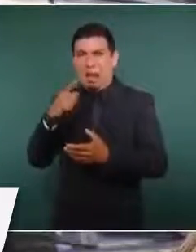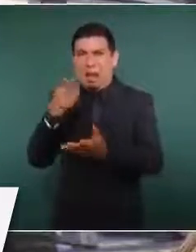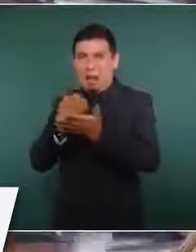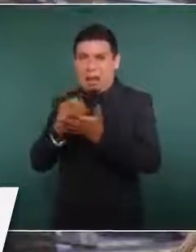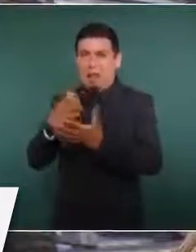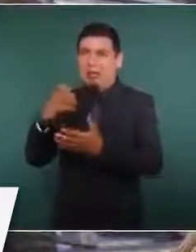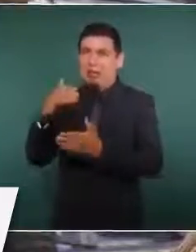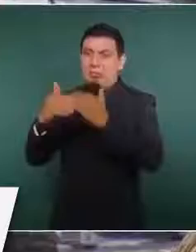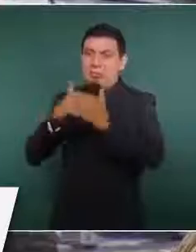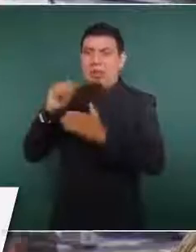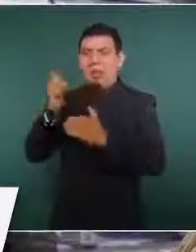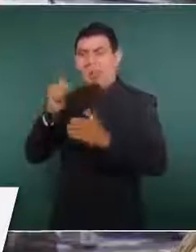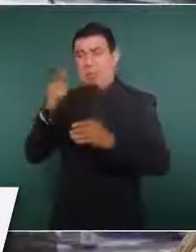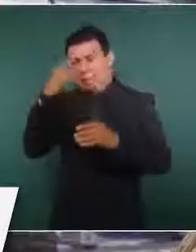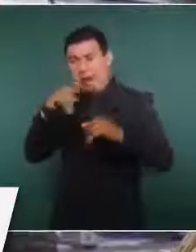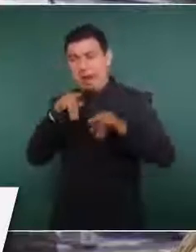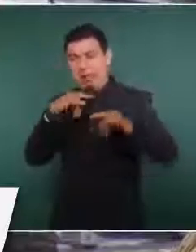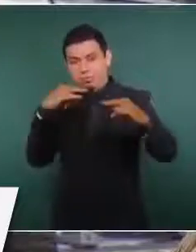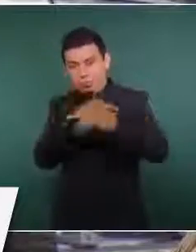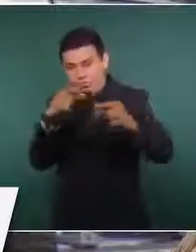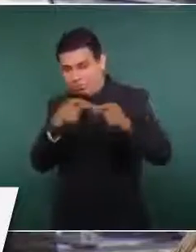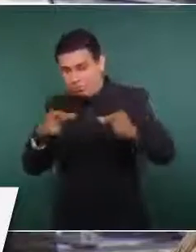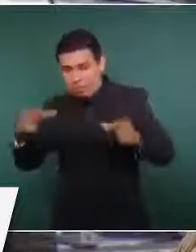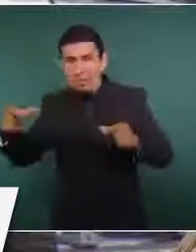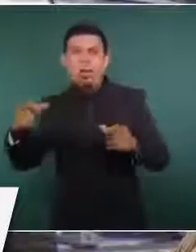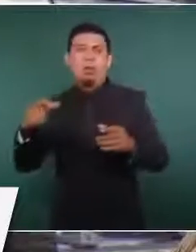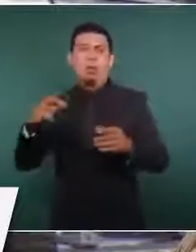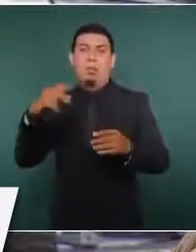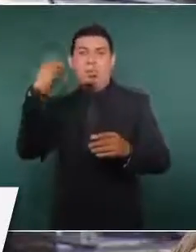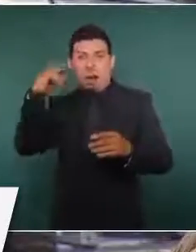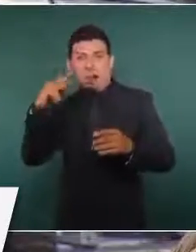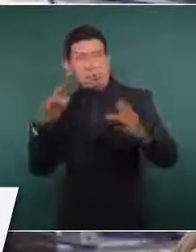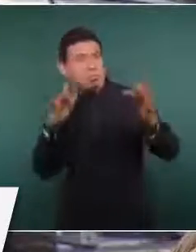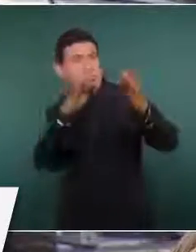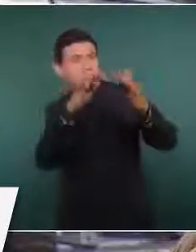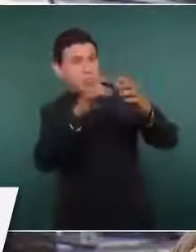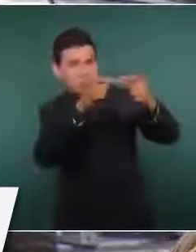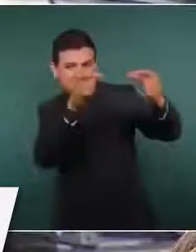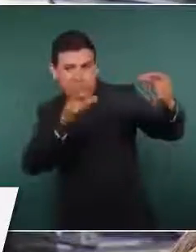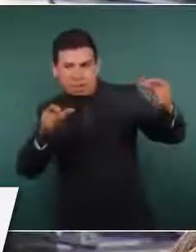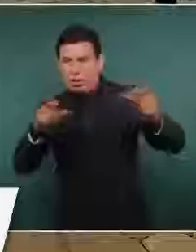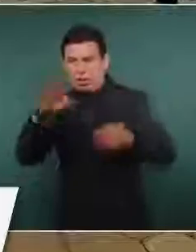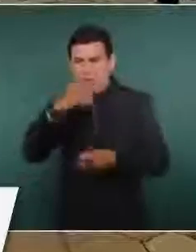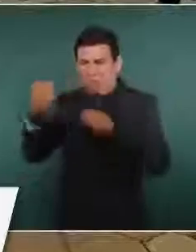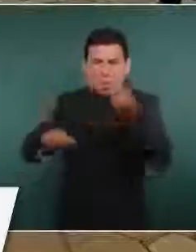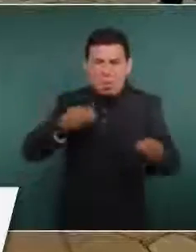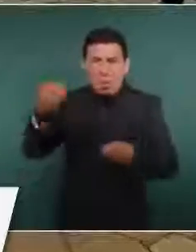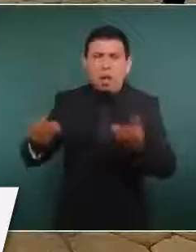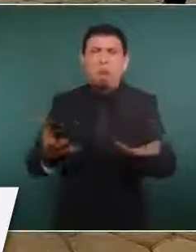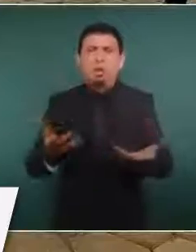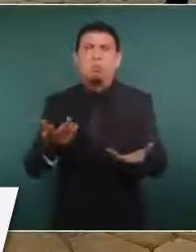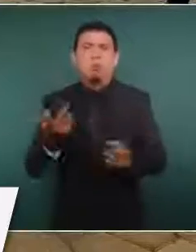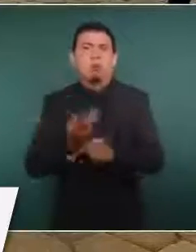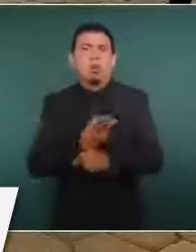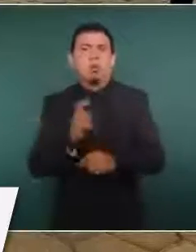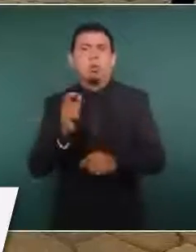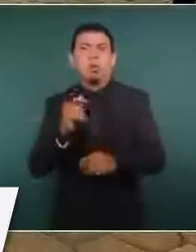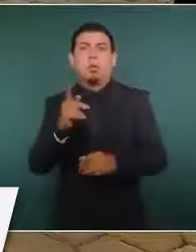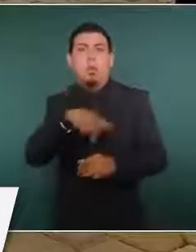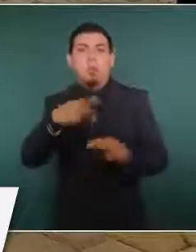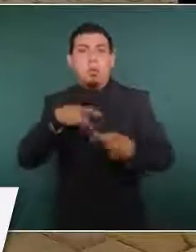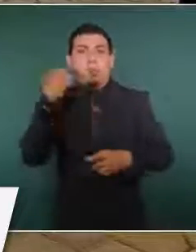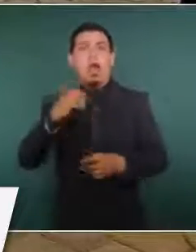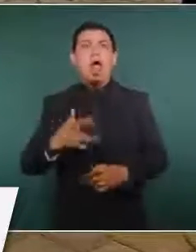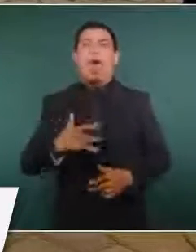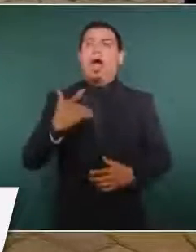todo este corredor, tanto del estado de Oaxaca como de Veracruz, porque los oaxacaños tenemos muchas expectativas